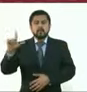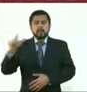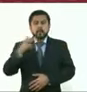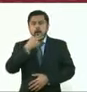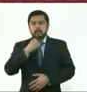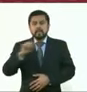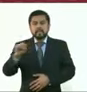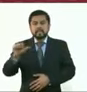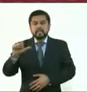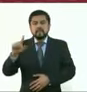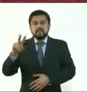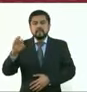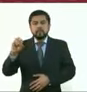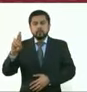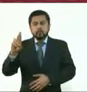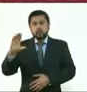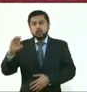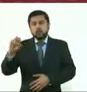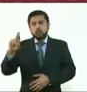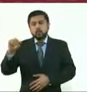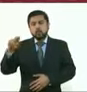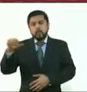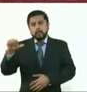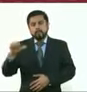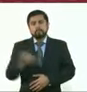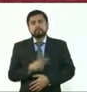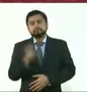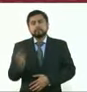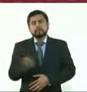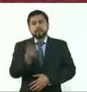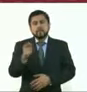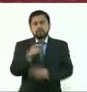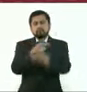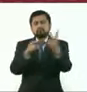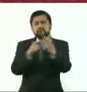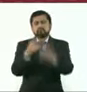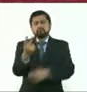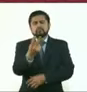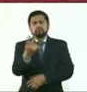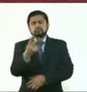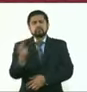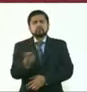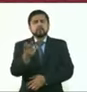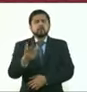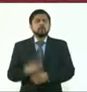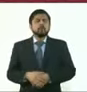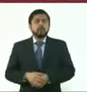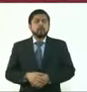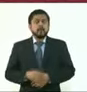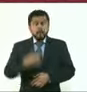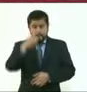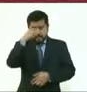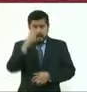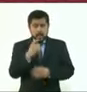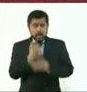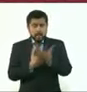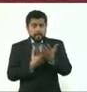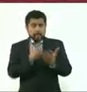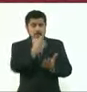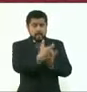Buenos días a todos. Doctora Secretaria, quisiera preguntarle, para el pago de tenencia, ¿hay algún